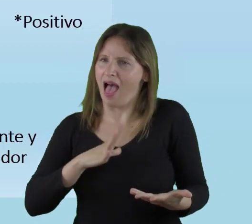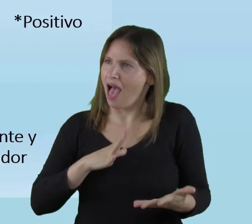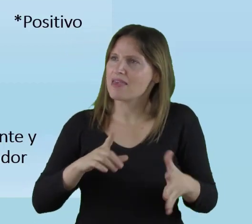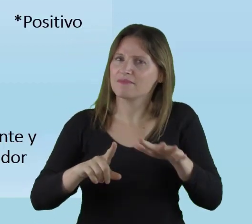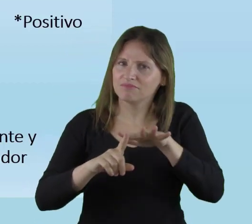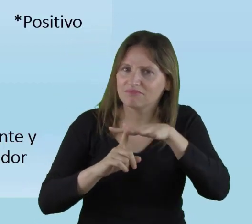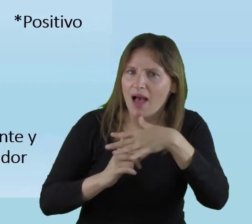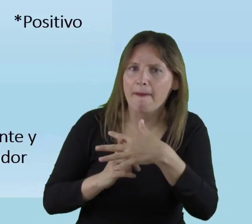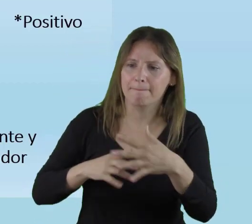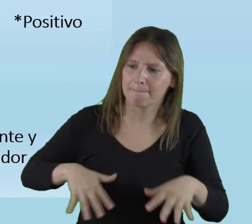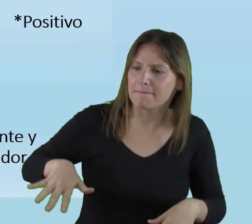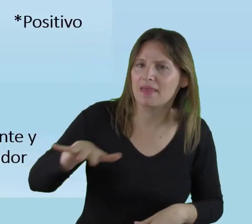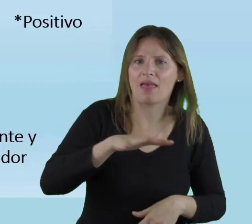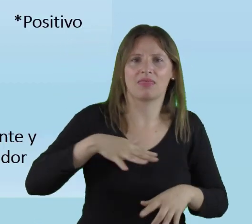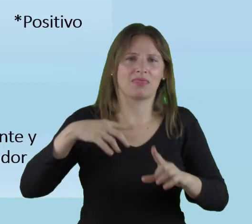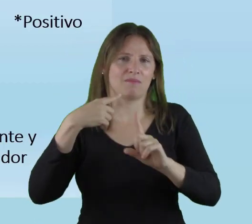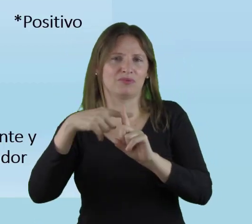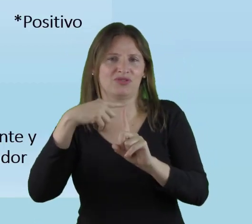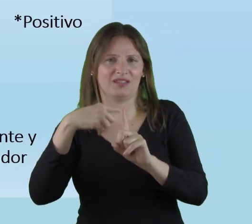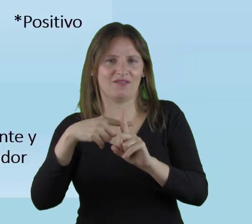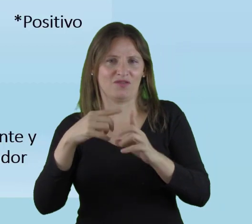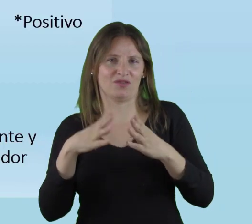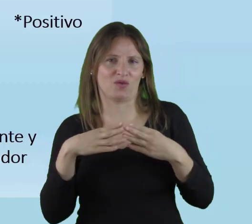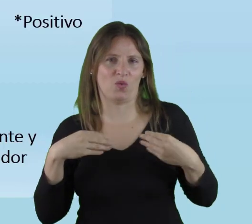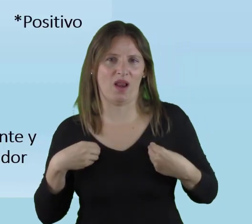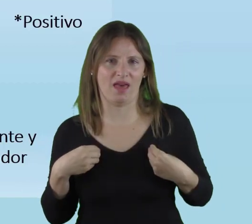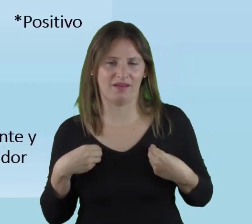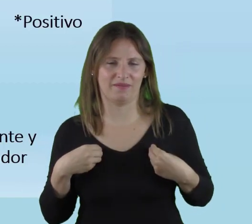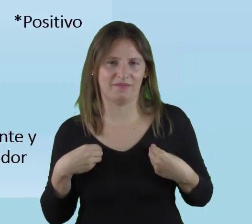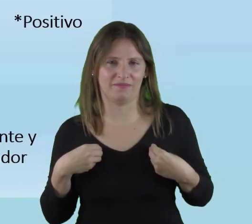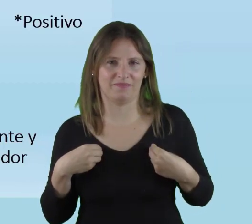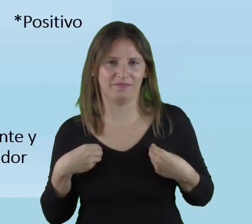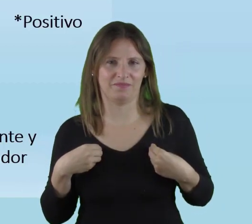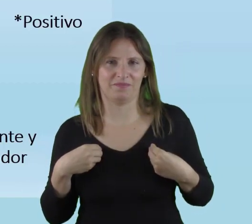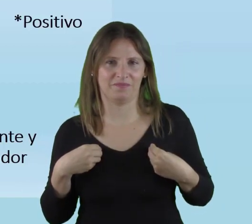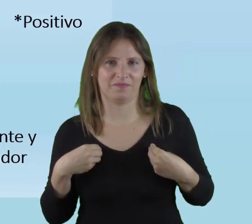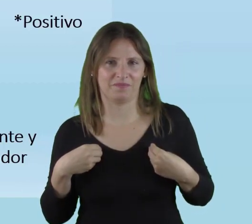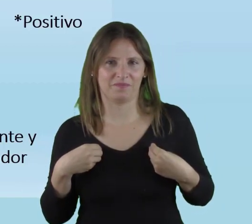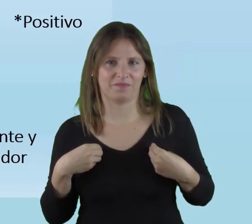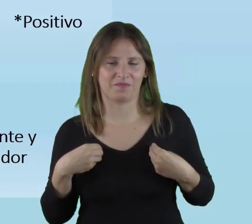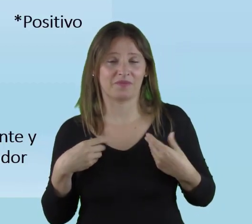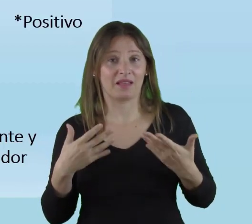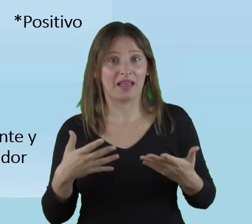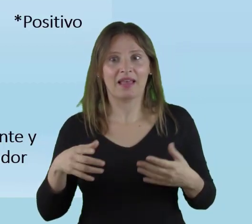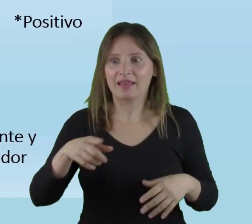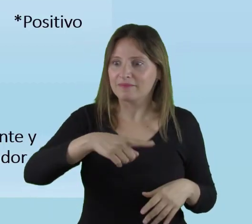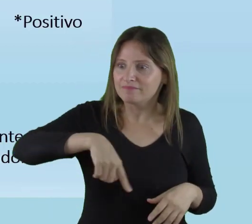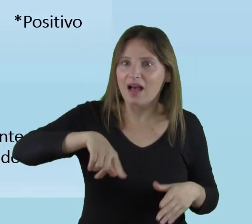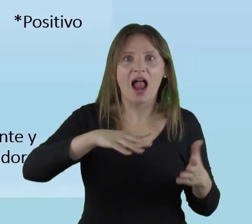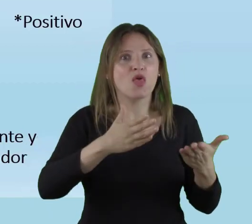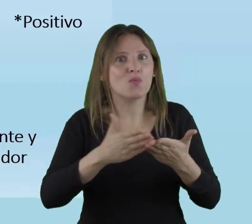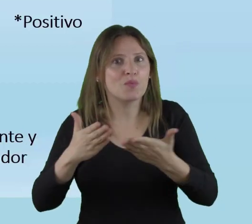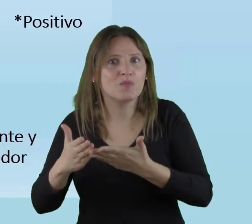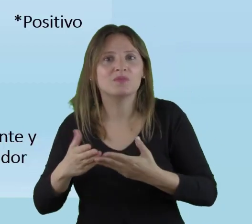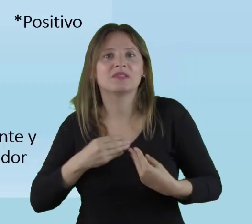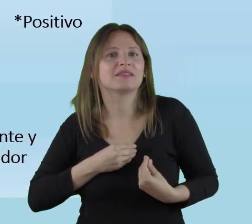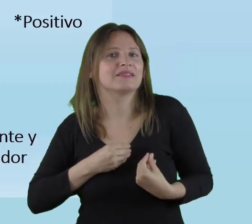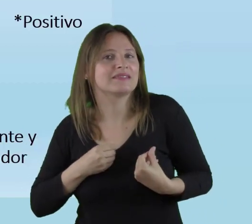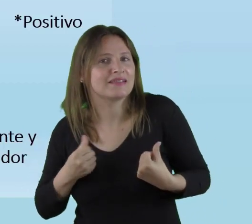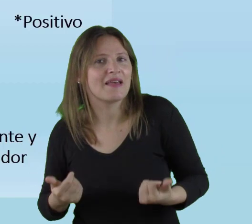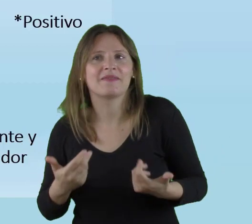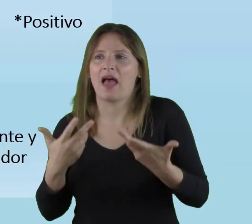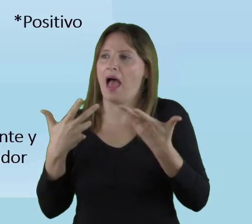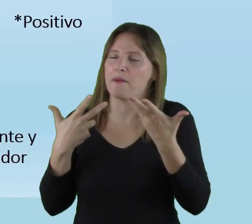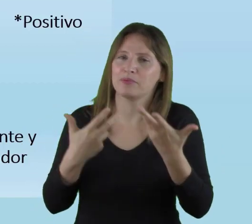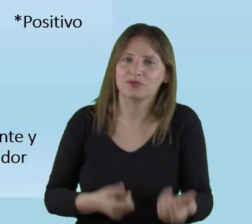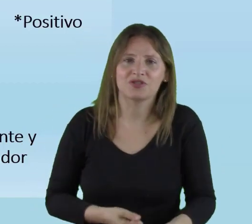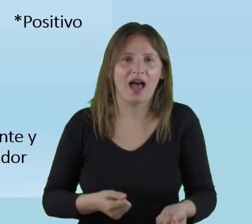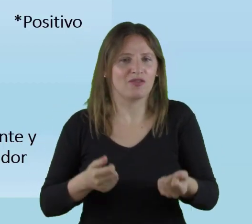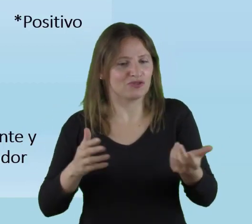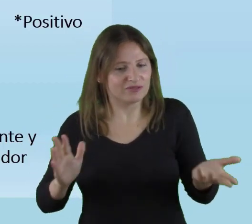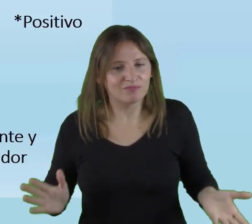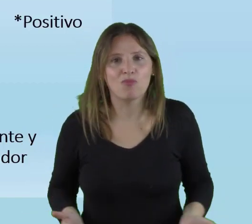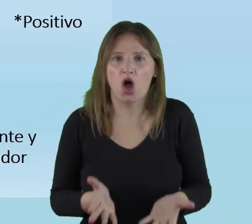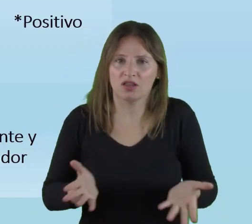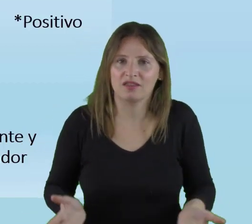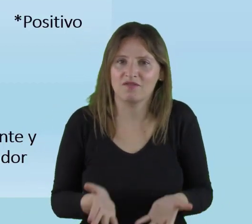acogidos